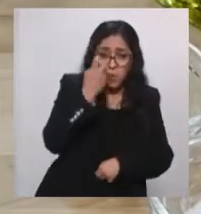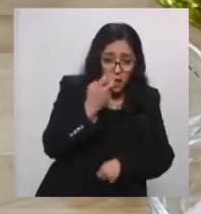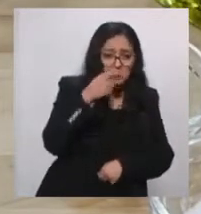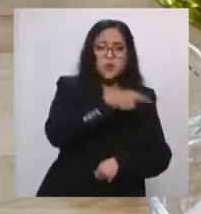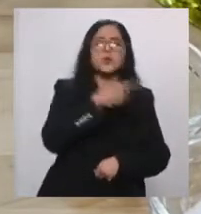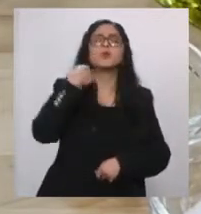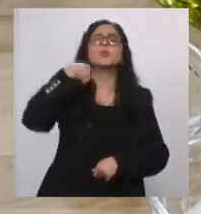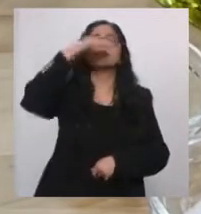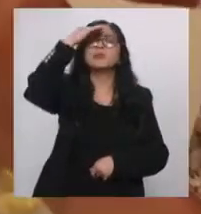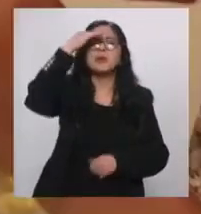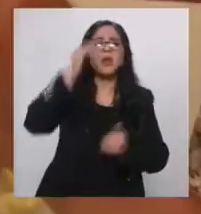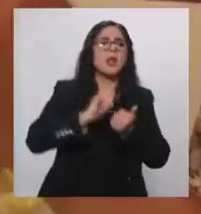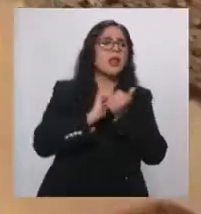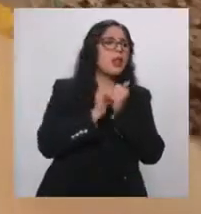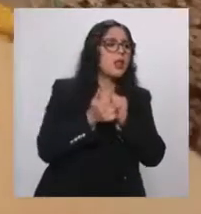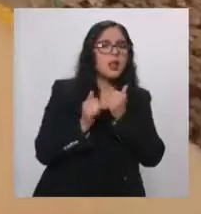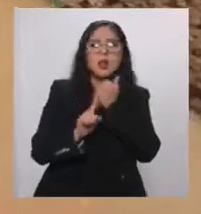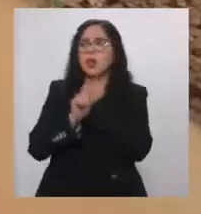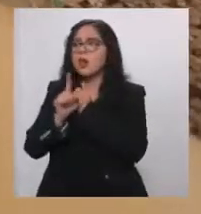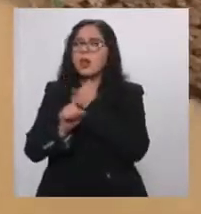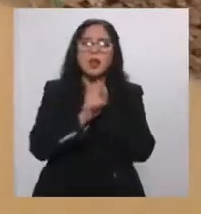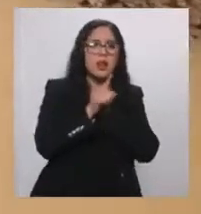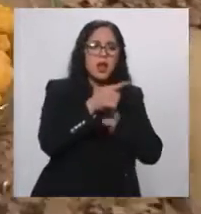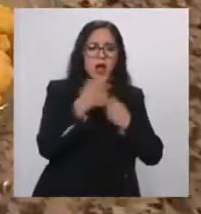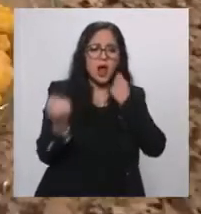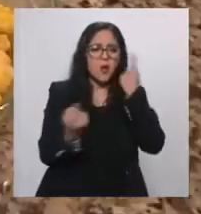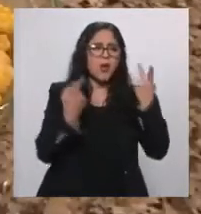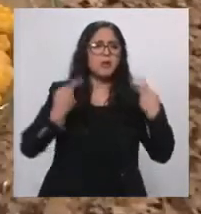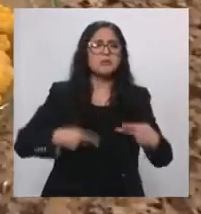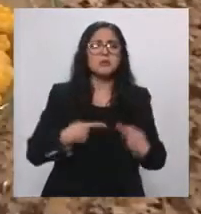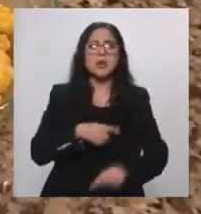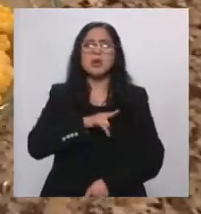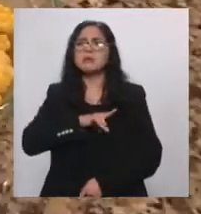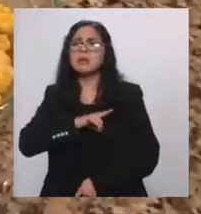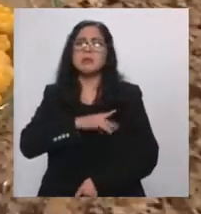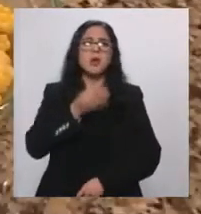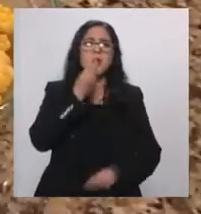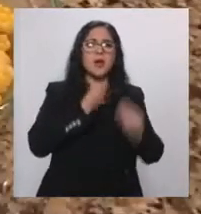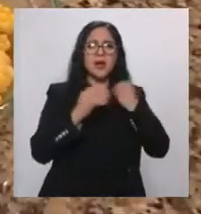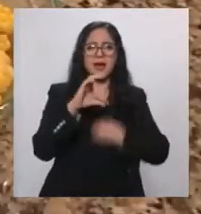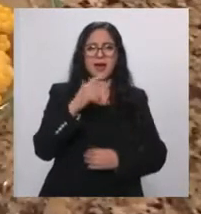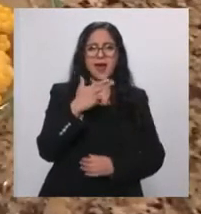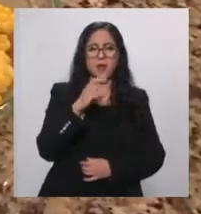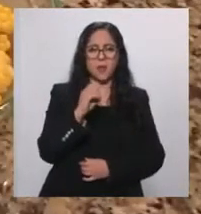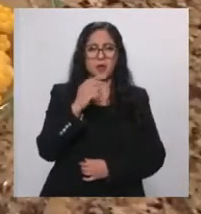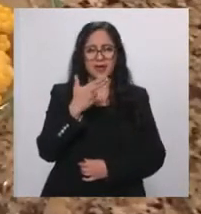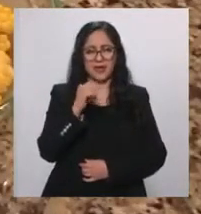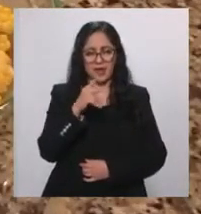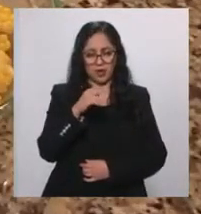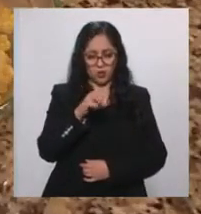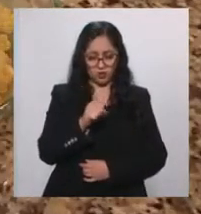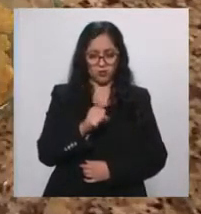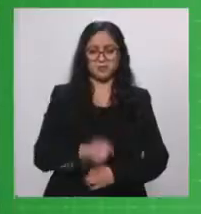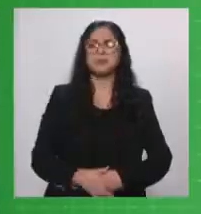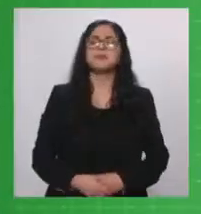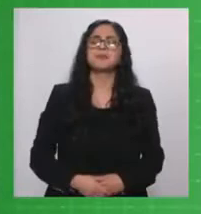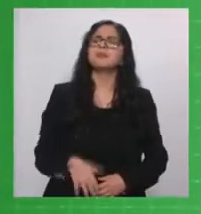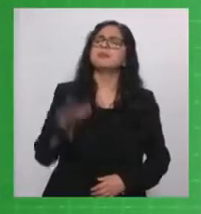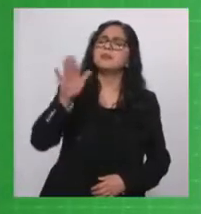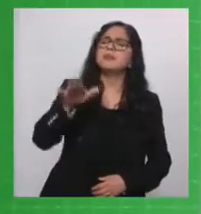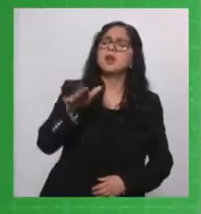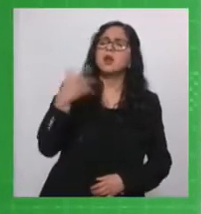esa incidencia a la que tanto le tememos a los carbohidratos. Oye, Fer, ahorita hablando de todos los beneficios que tiene esta semilla,